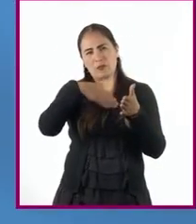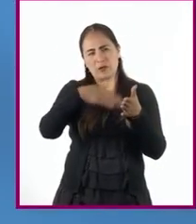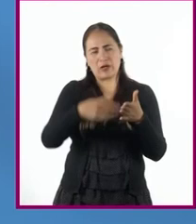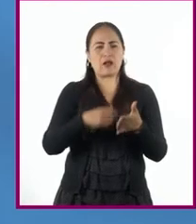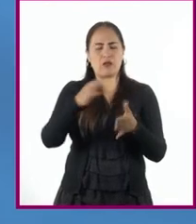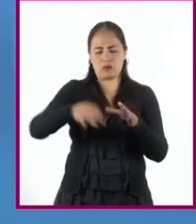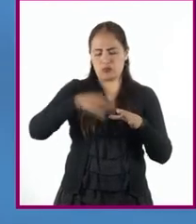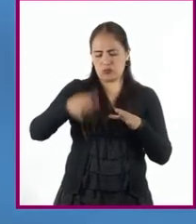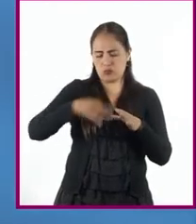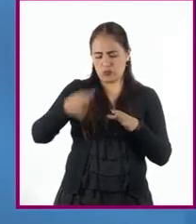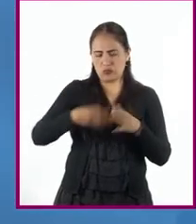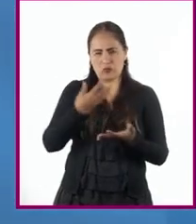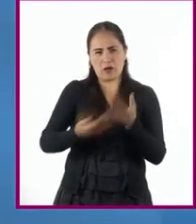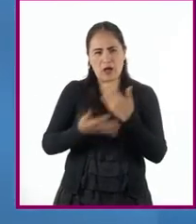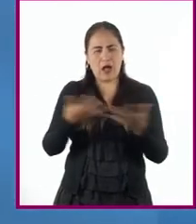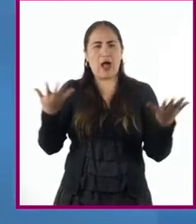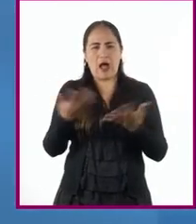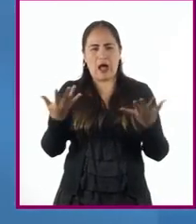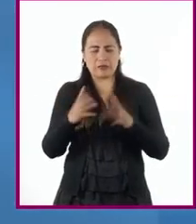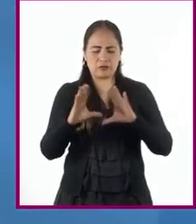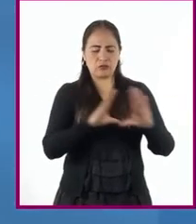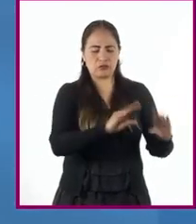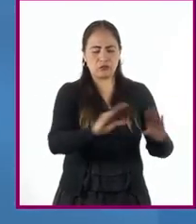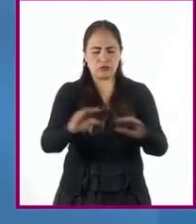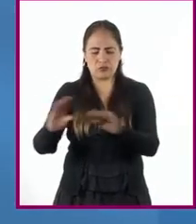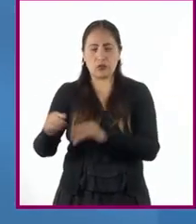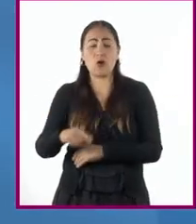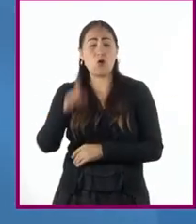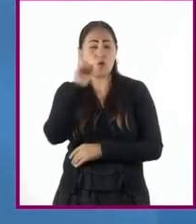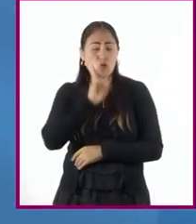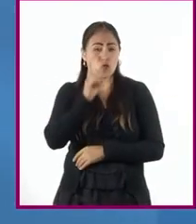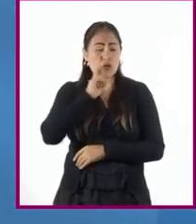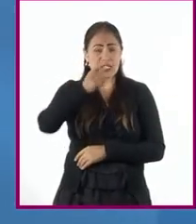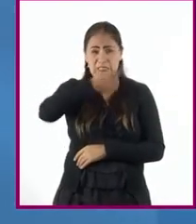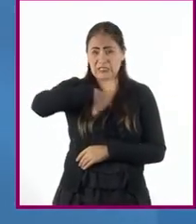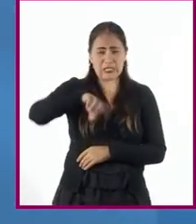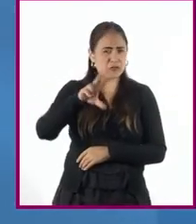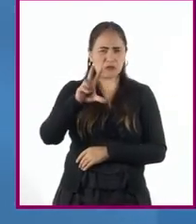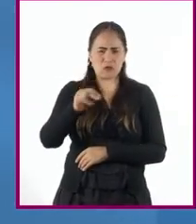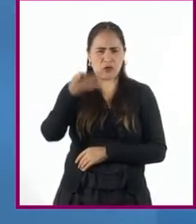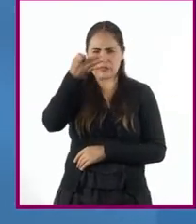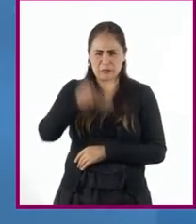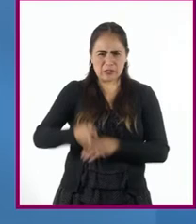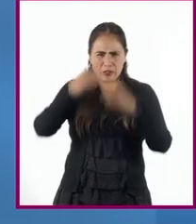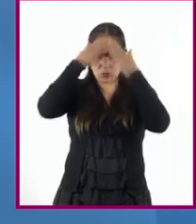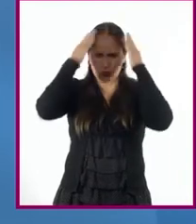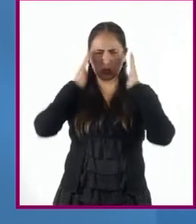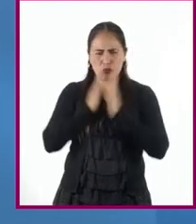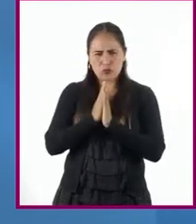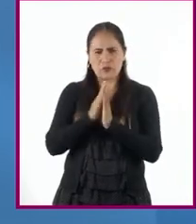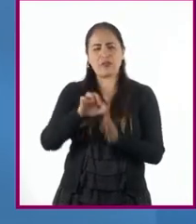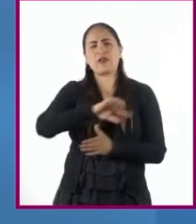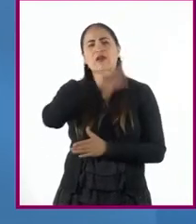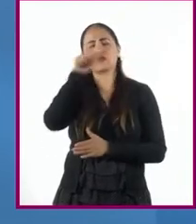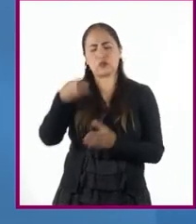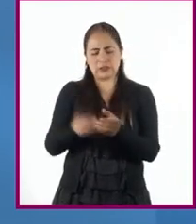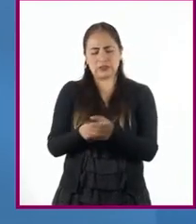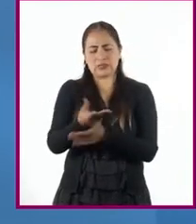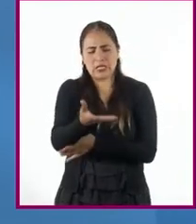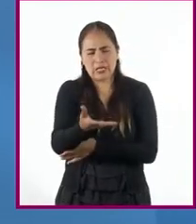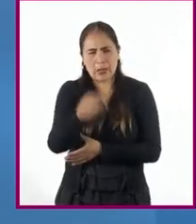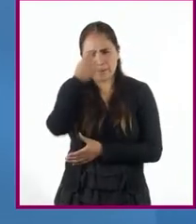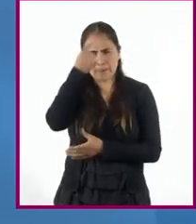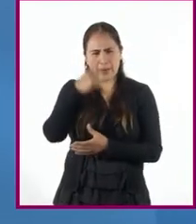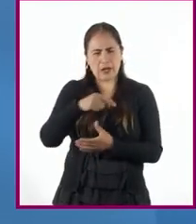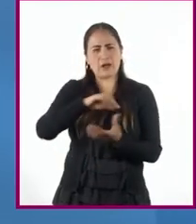Las jóvenes que decidían no profesar como monjas egresaban de los conventos para contraer matrimonio.